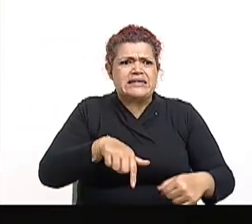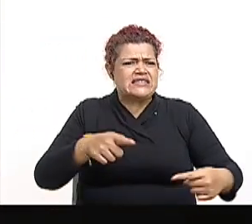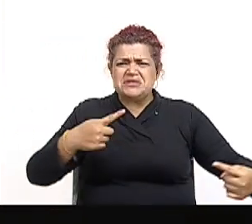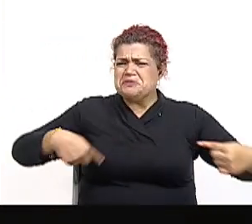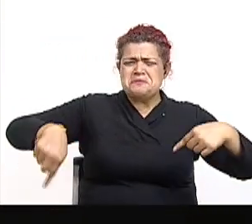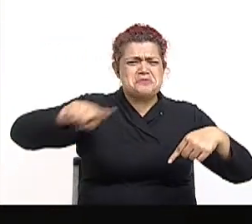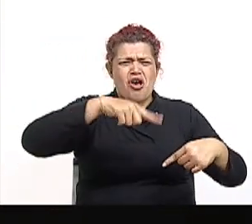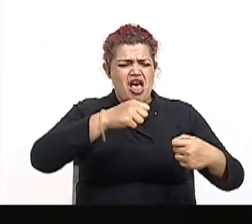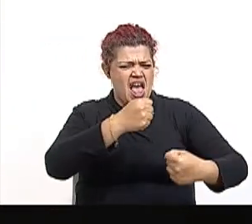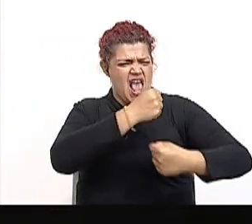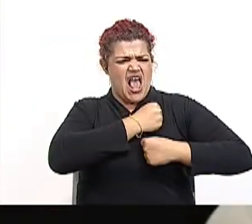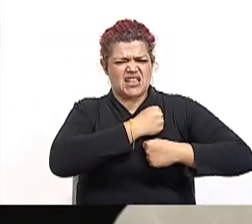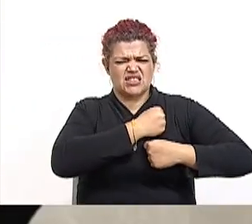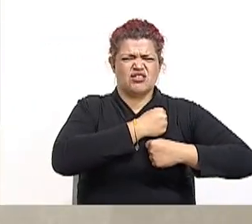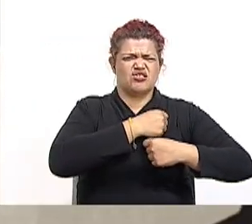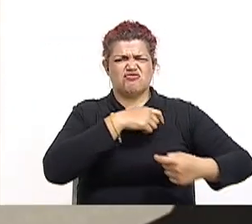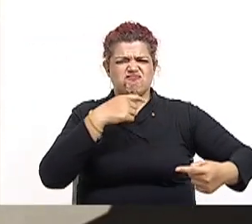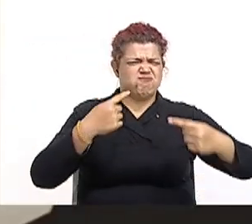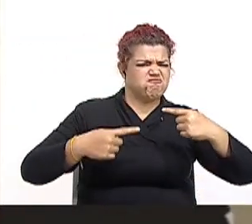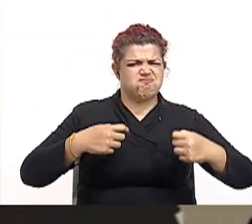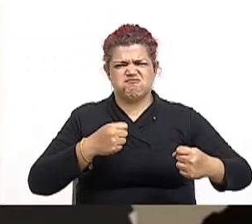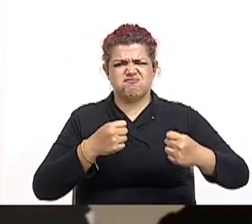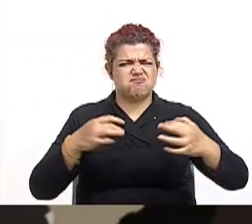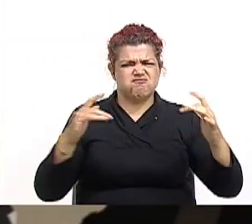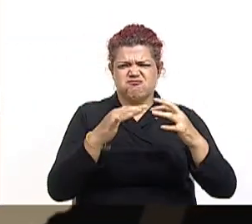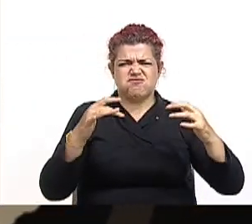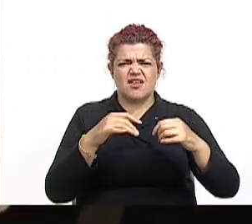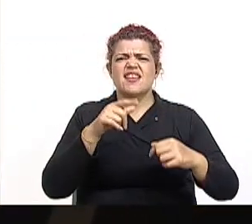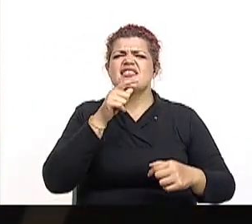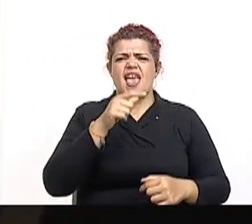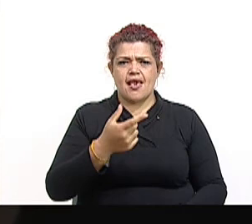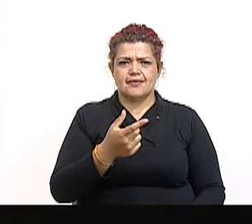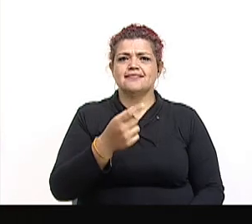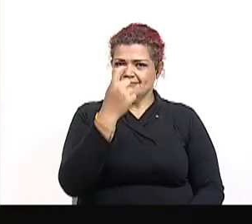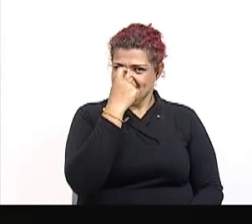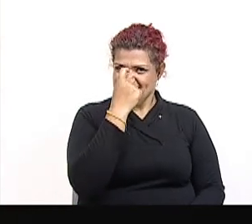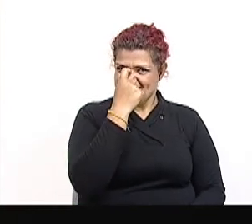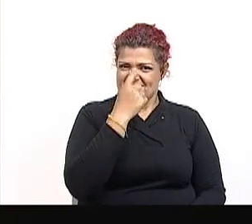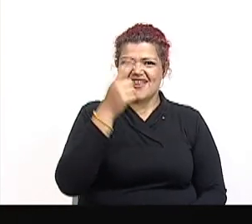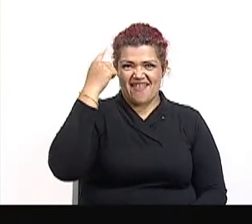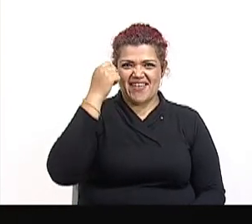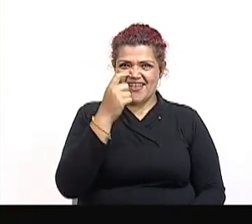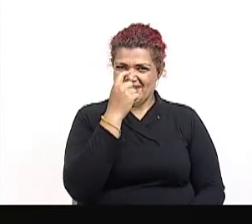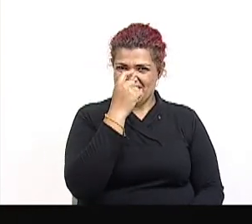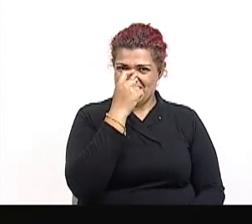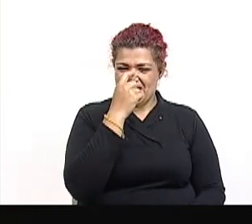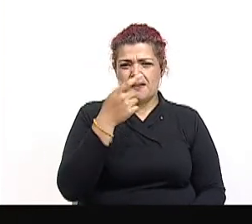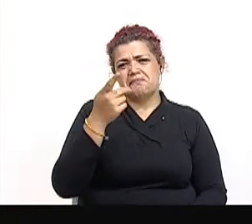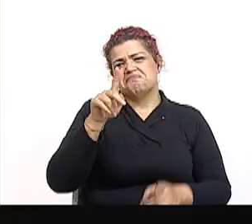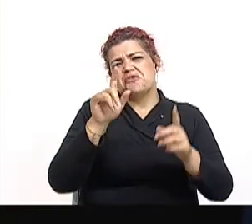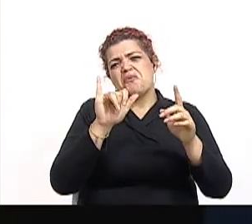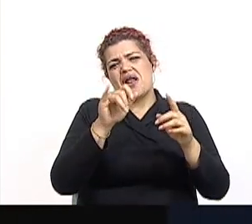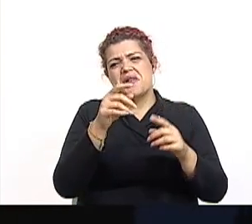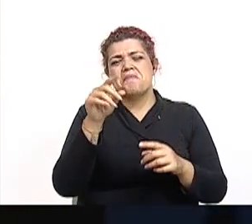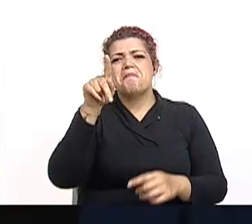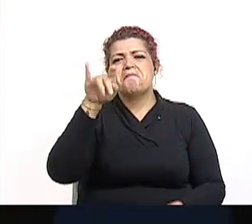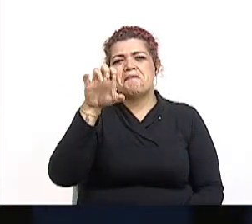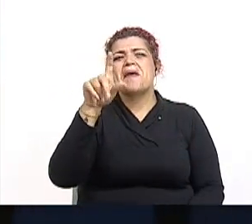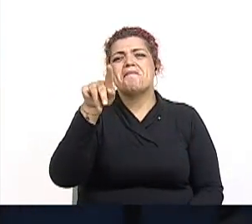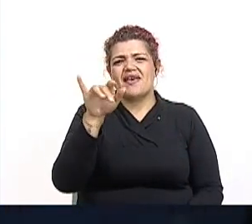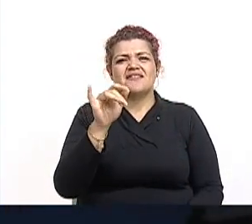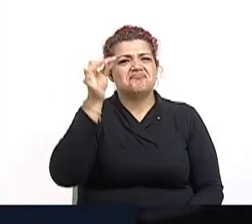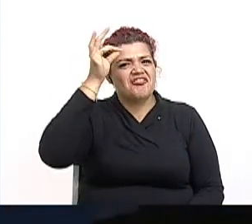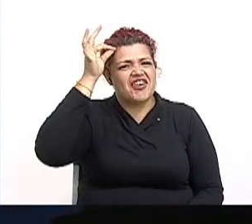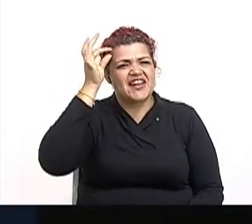por parte del Ejército de Liberación Nacional, comandado por José Figueroa Ferrer, mejor conocido como Don Pepe. Y esta